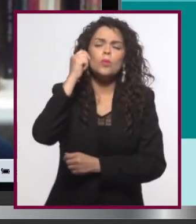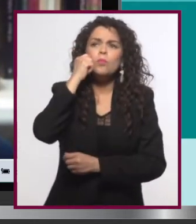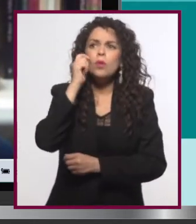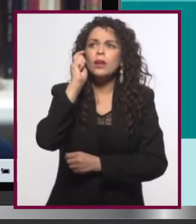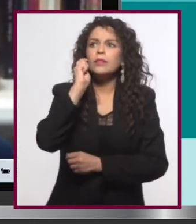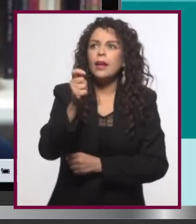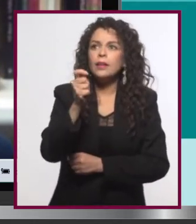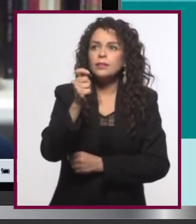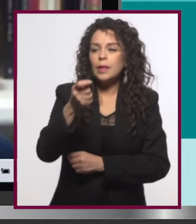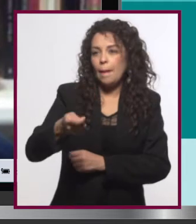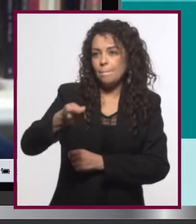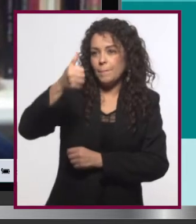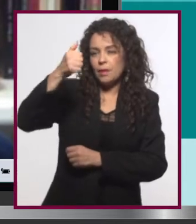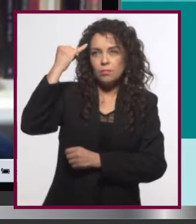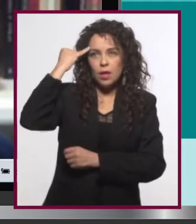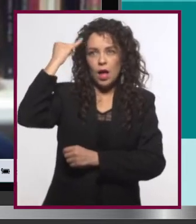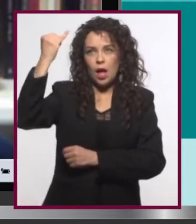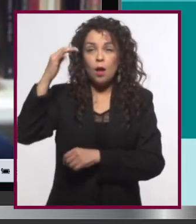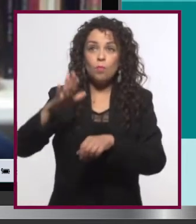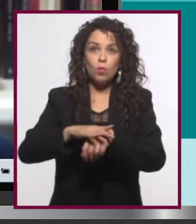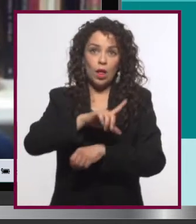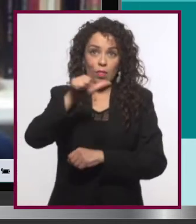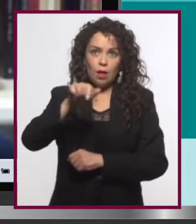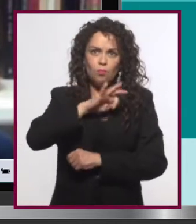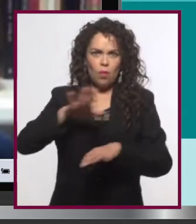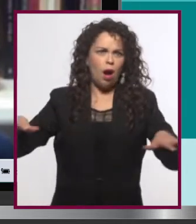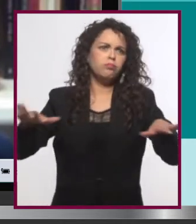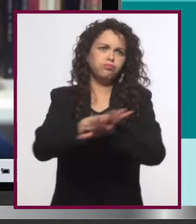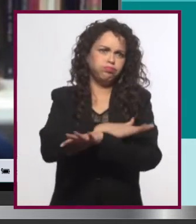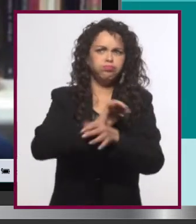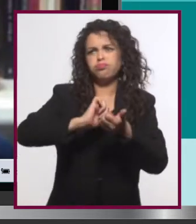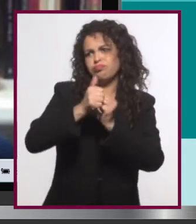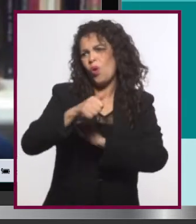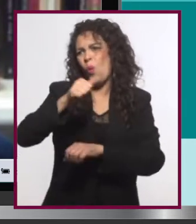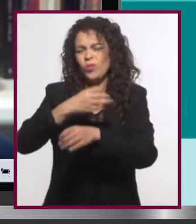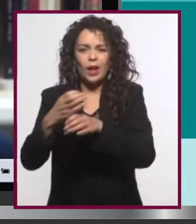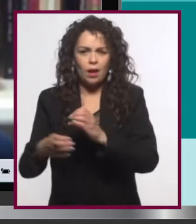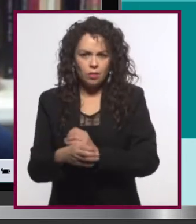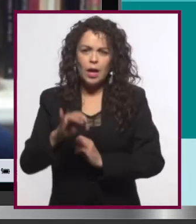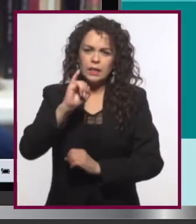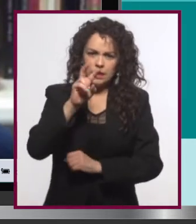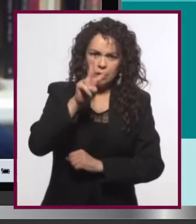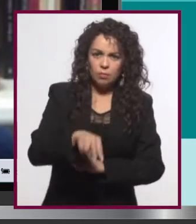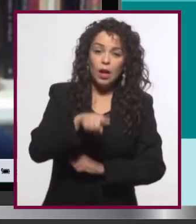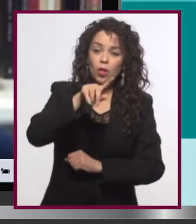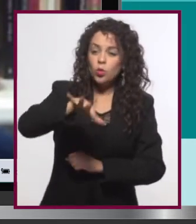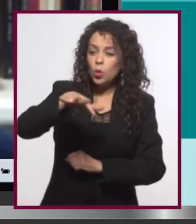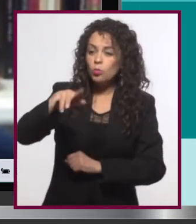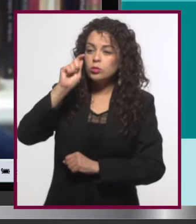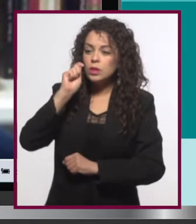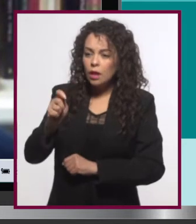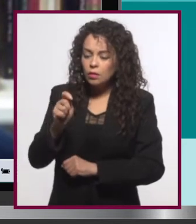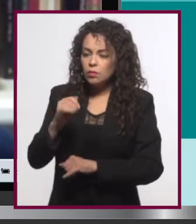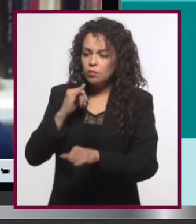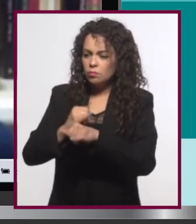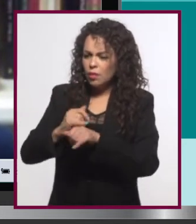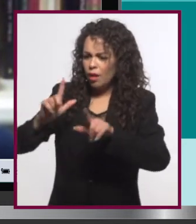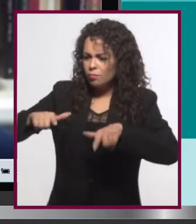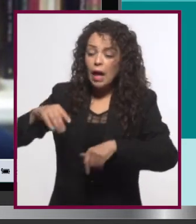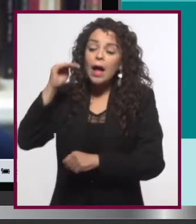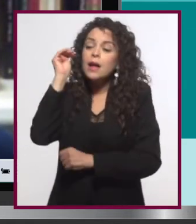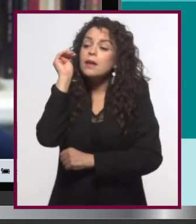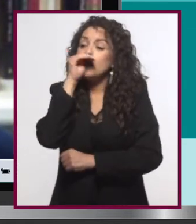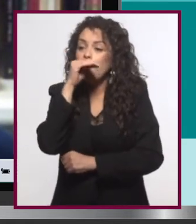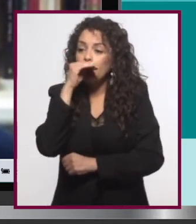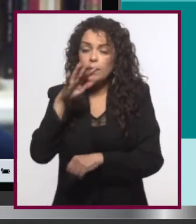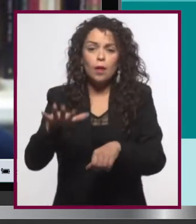primera hipótesis, porque después pueden cambiar de parecer, por supuesto. Entonces, pues, búsquense una plataforma, pues,